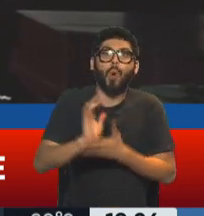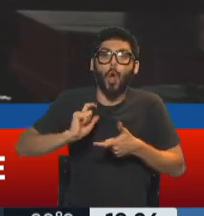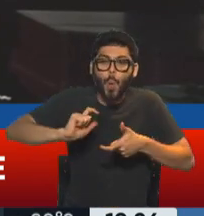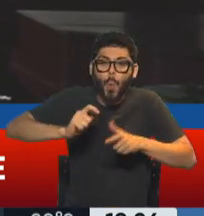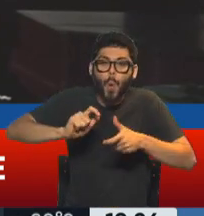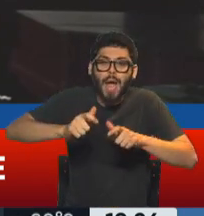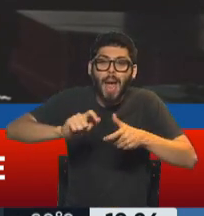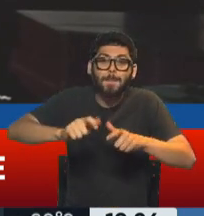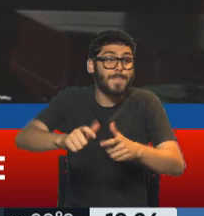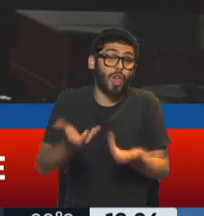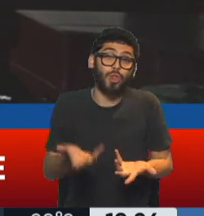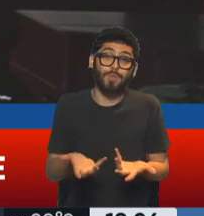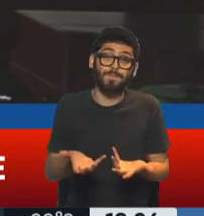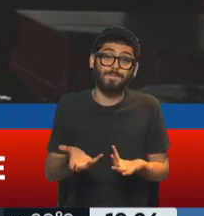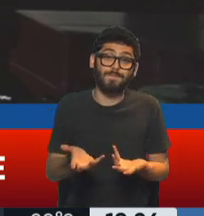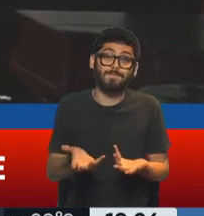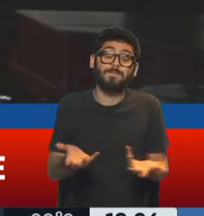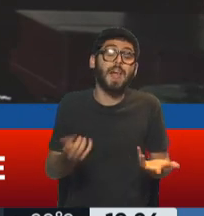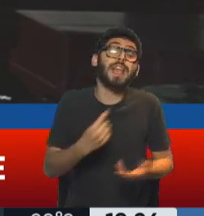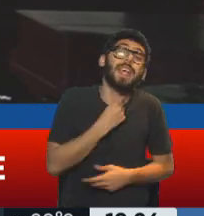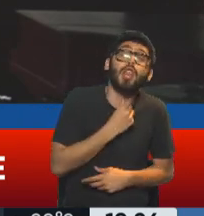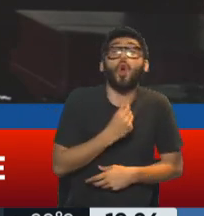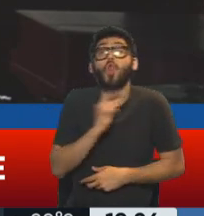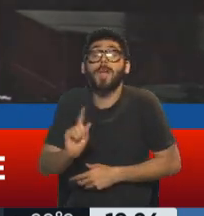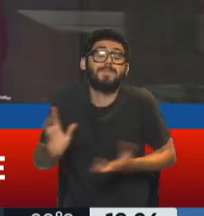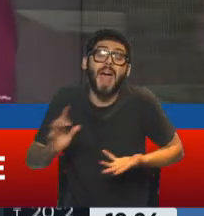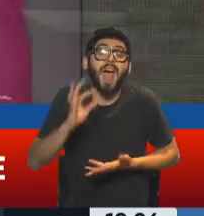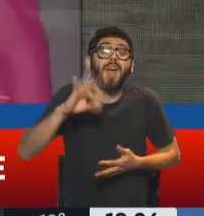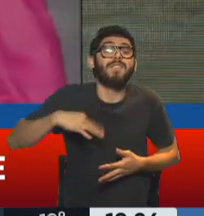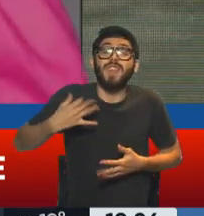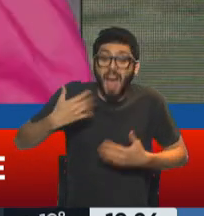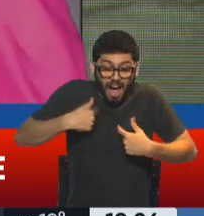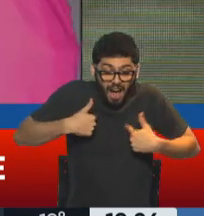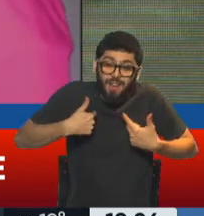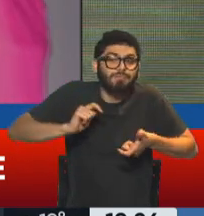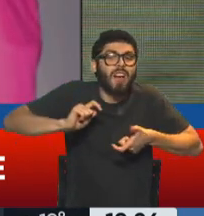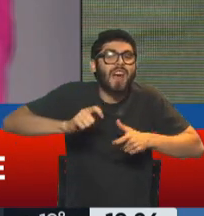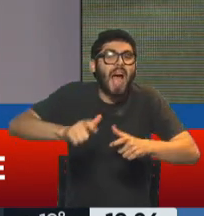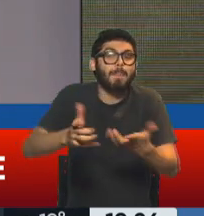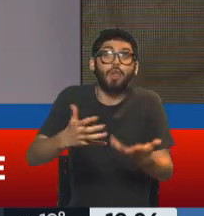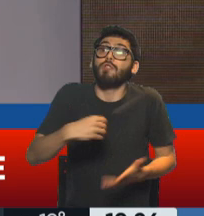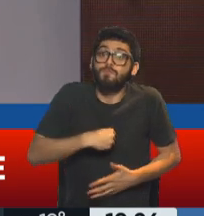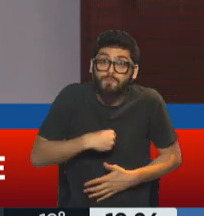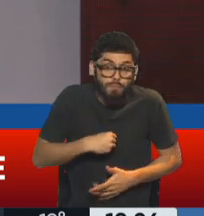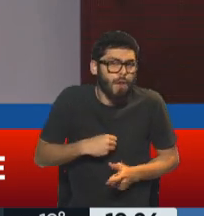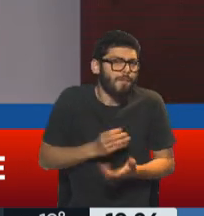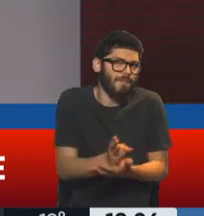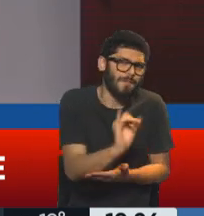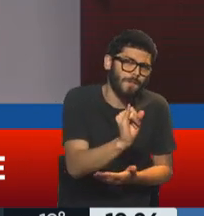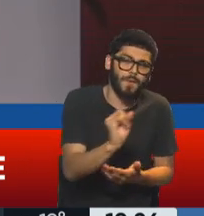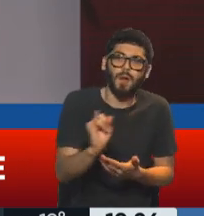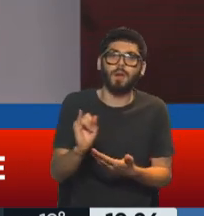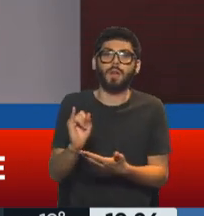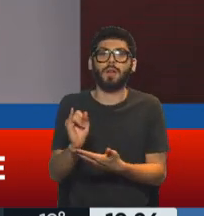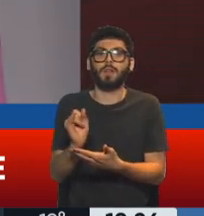querramos o no, nos cambia. Lo que no cambia es la pasión. Lo que no cambia son las palabras que Kino